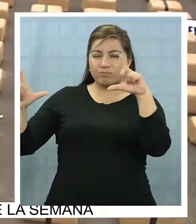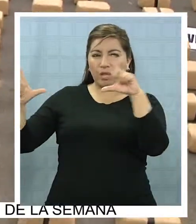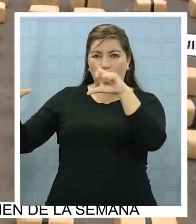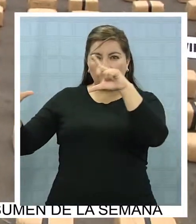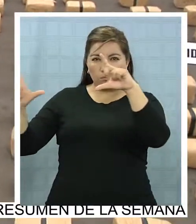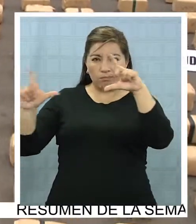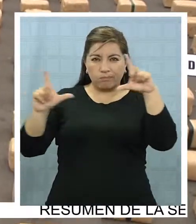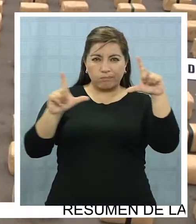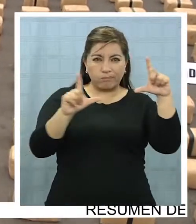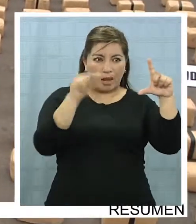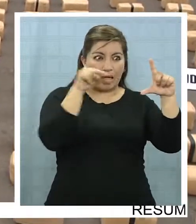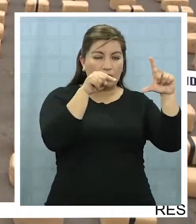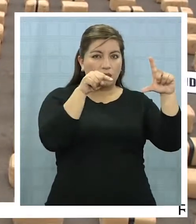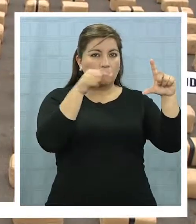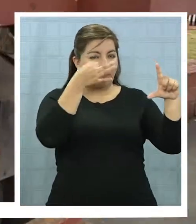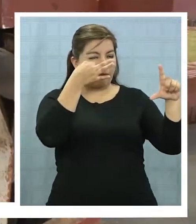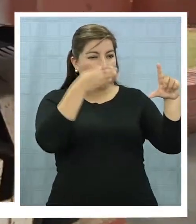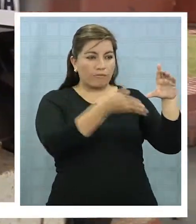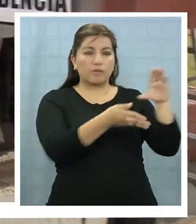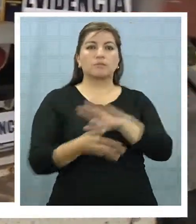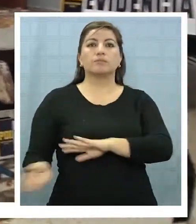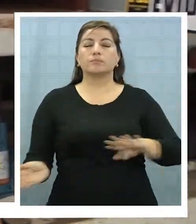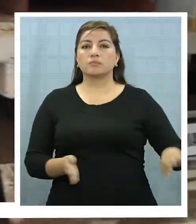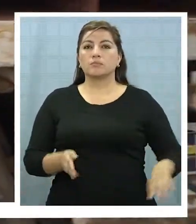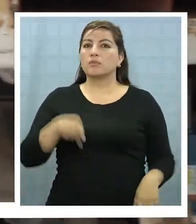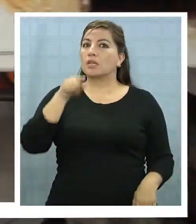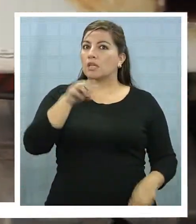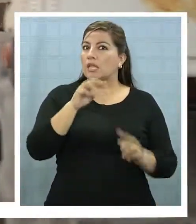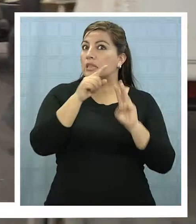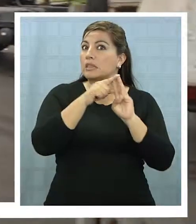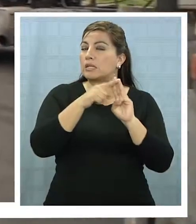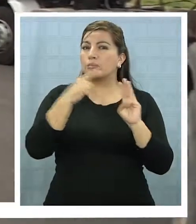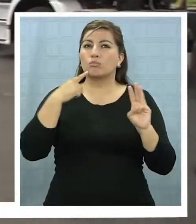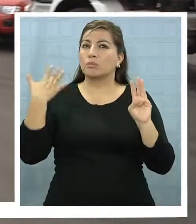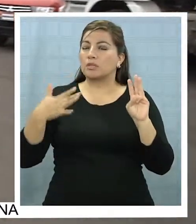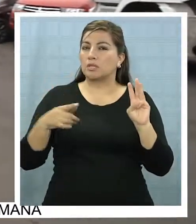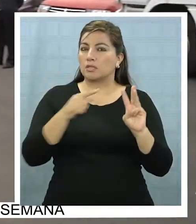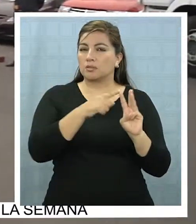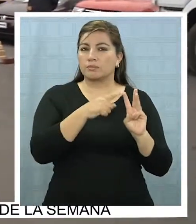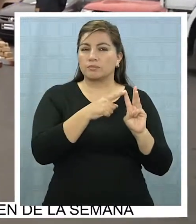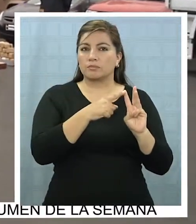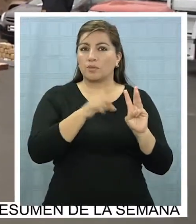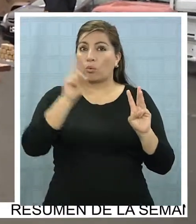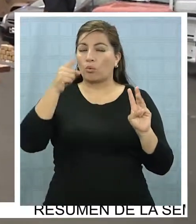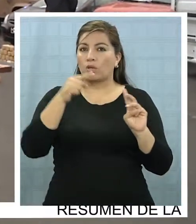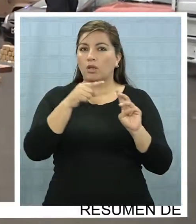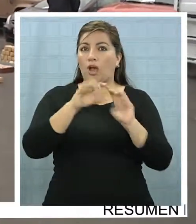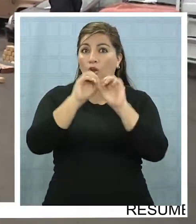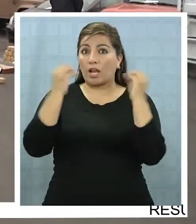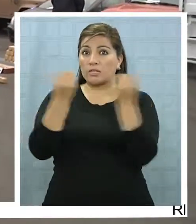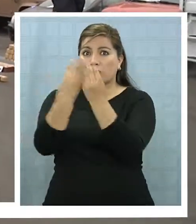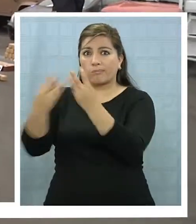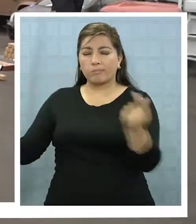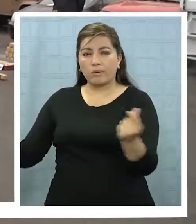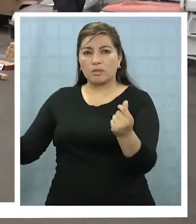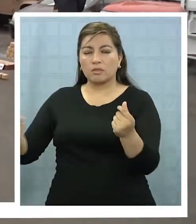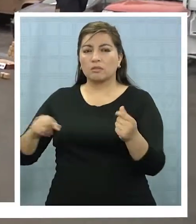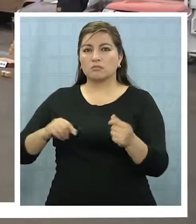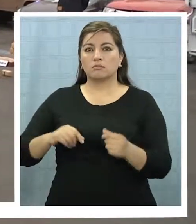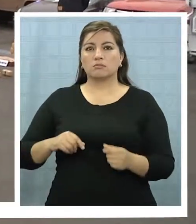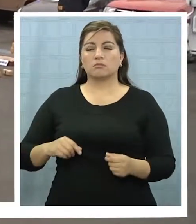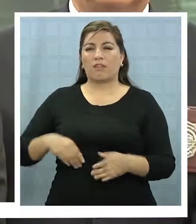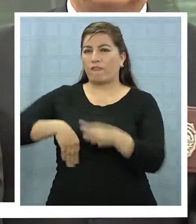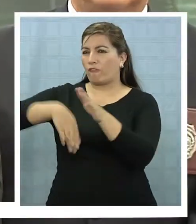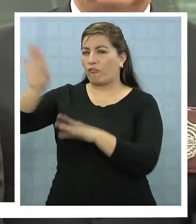escáner. Tres aspectos que nos interesan fundamentalmente, una desarticular la organización, sacarla del mercado,